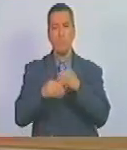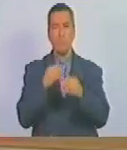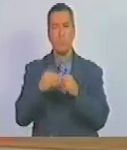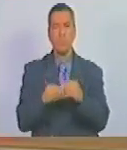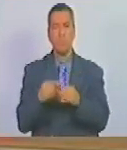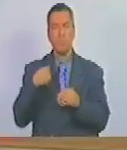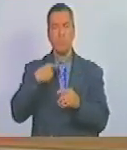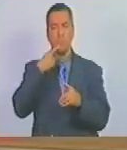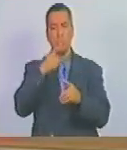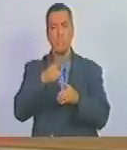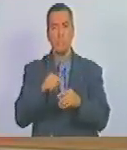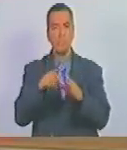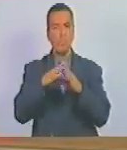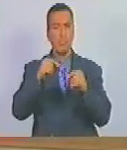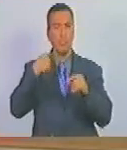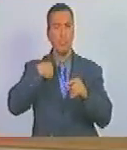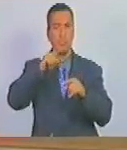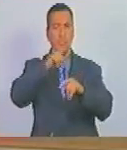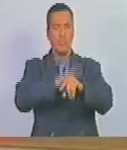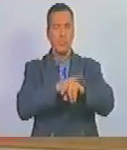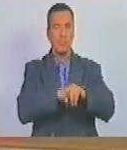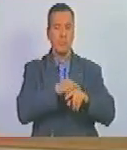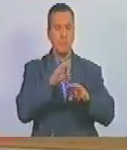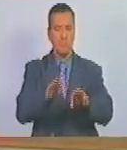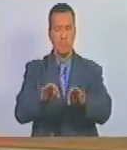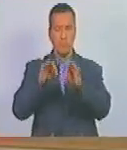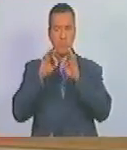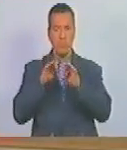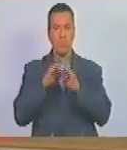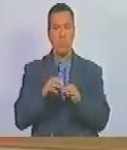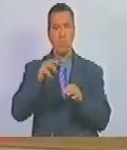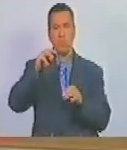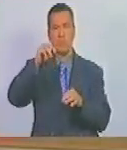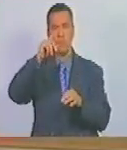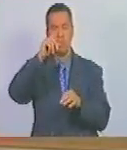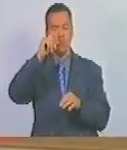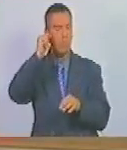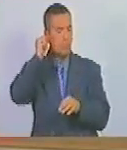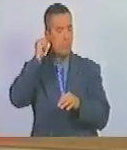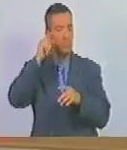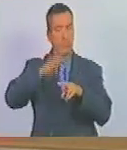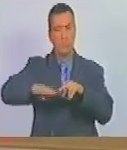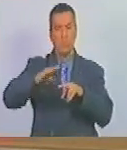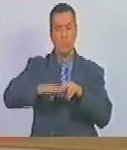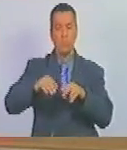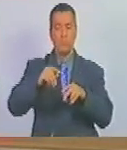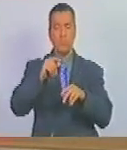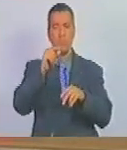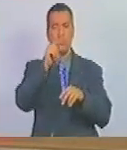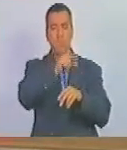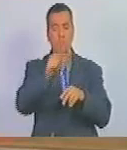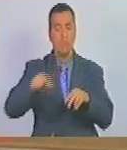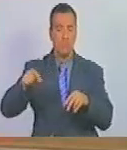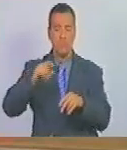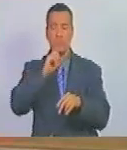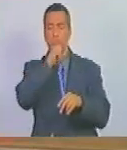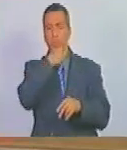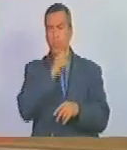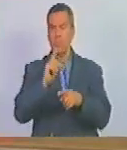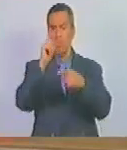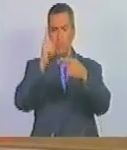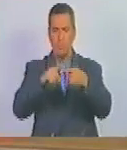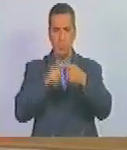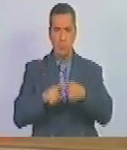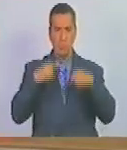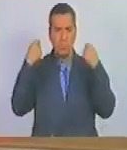afectando a todos sus habitantes especialmente a mujeres niños y personas de edad acuerda primero